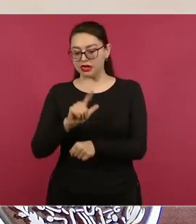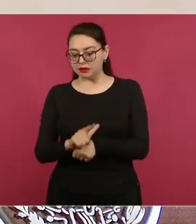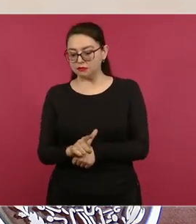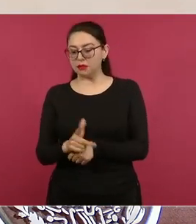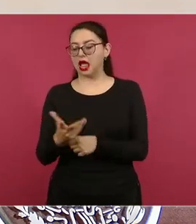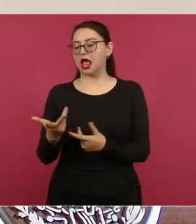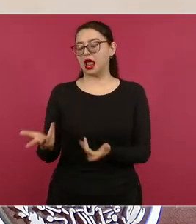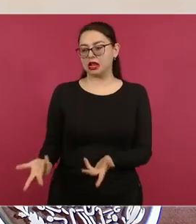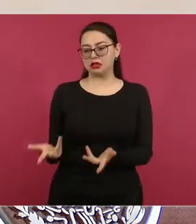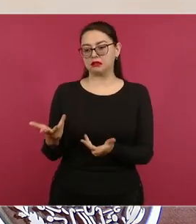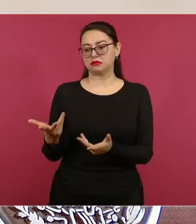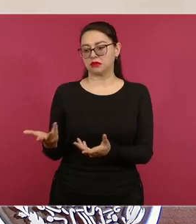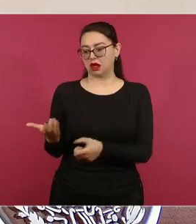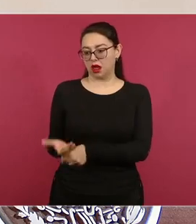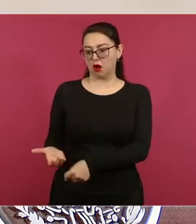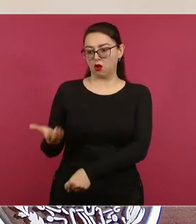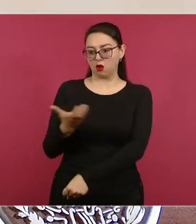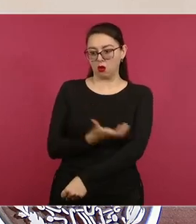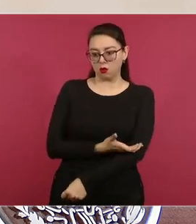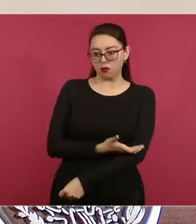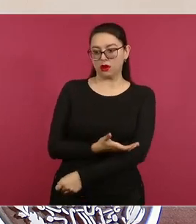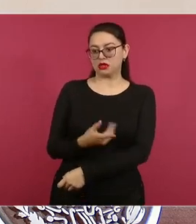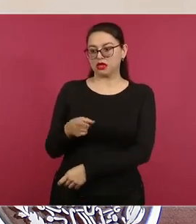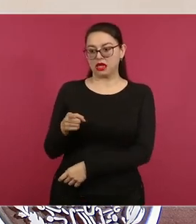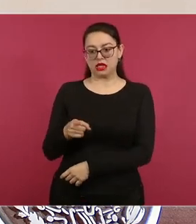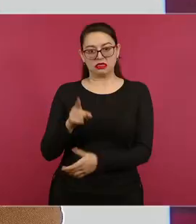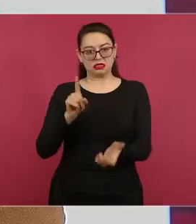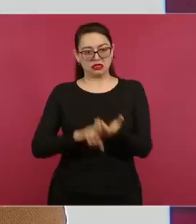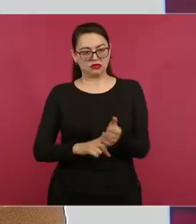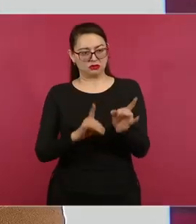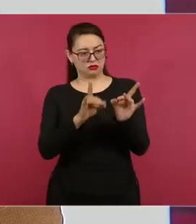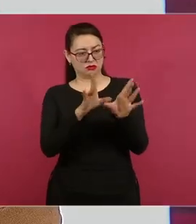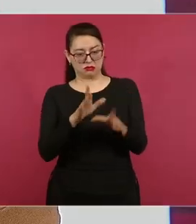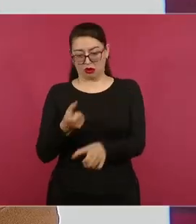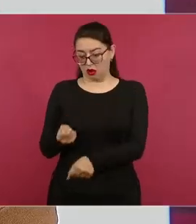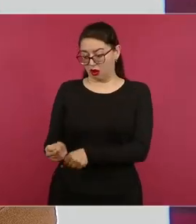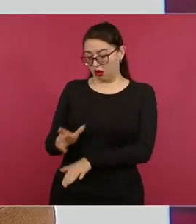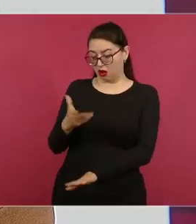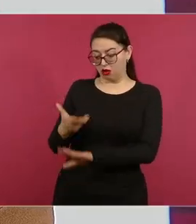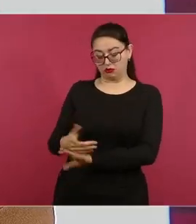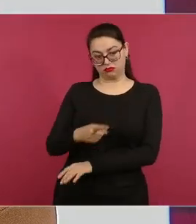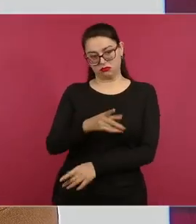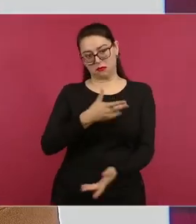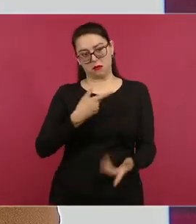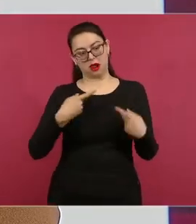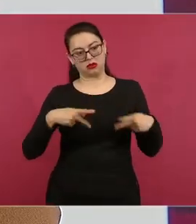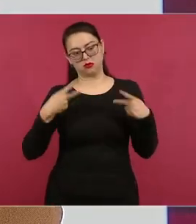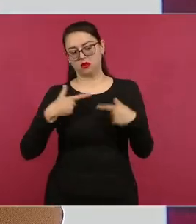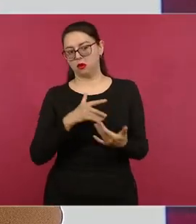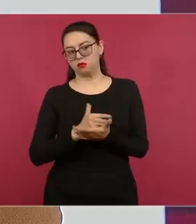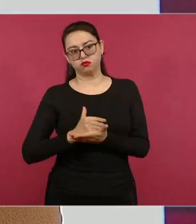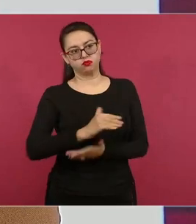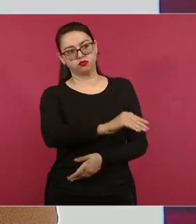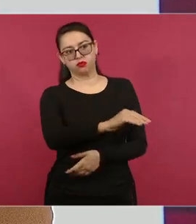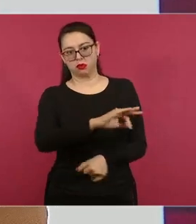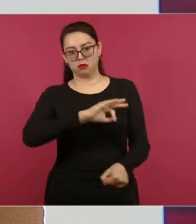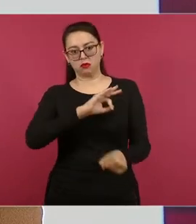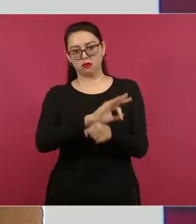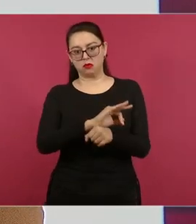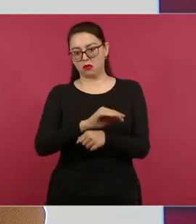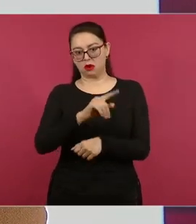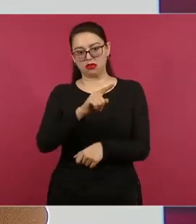de precisamente los abusadores. También impulsar reformas en